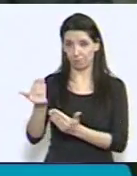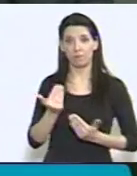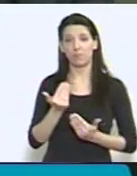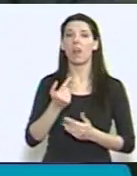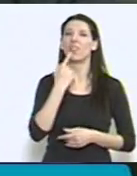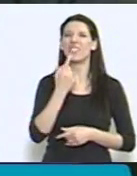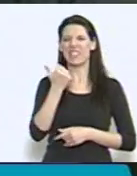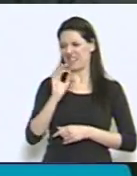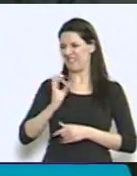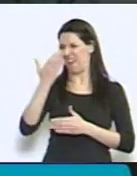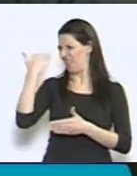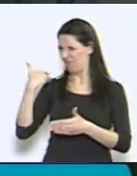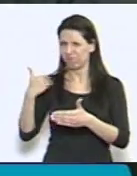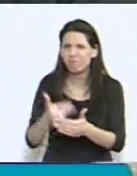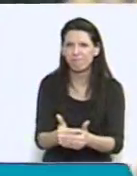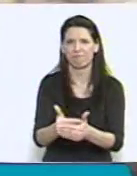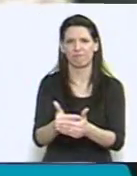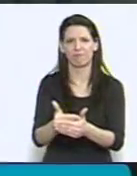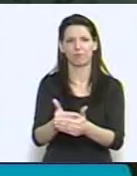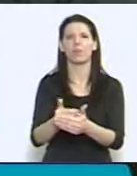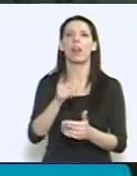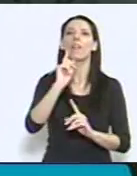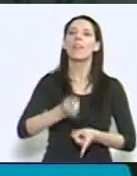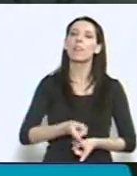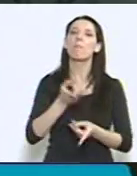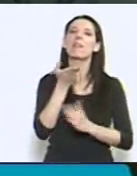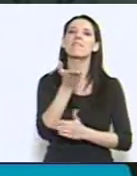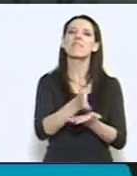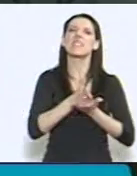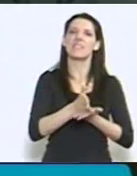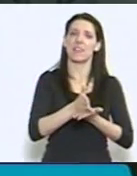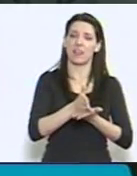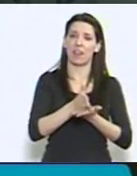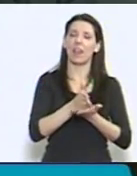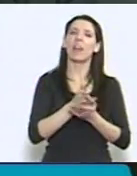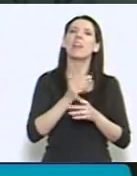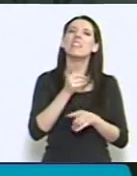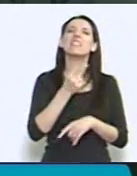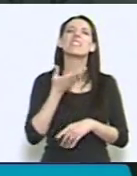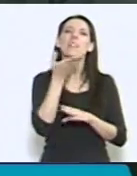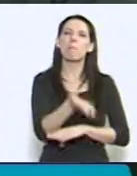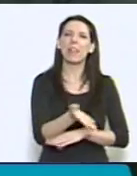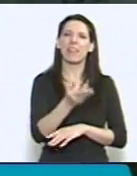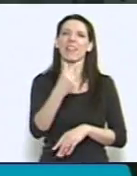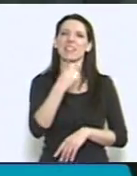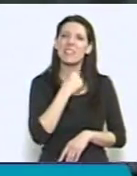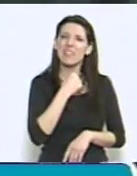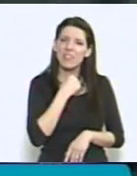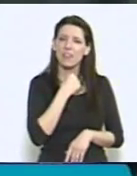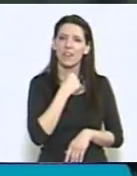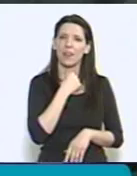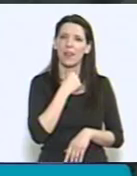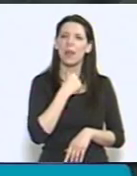de 6 años, ha venido también siendo exigida y proyectada desde un primer momento por casi